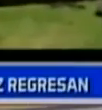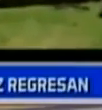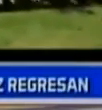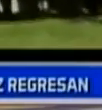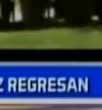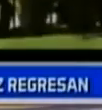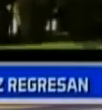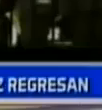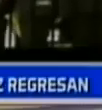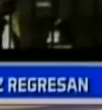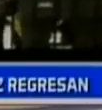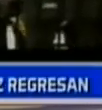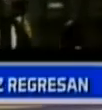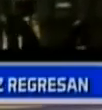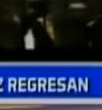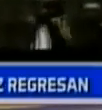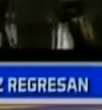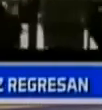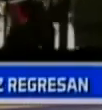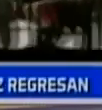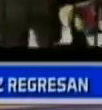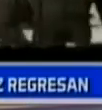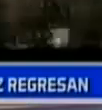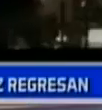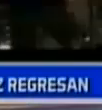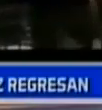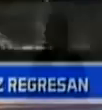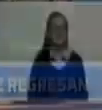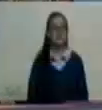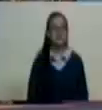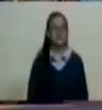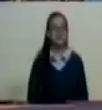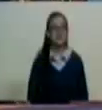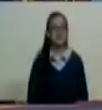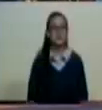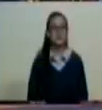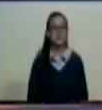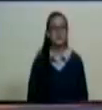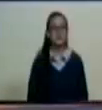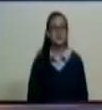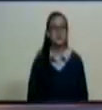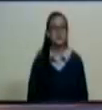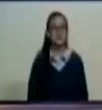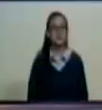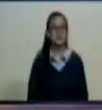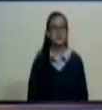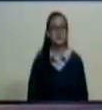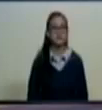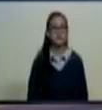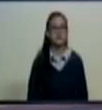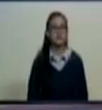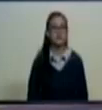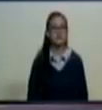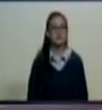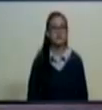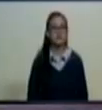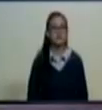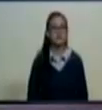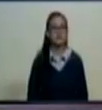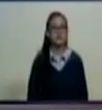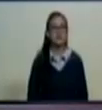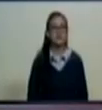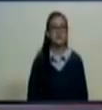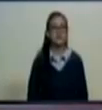Ciudadano, profesor Aristóbulo Isturiz, primer vicepresidente de la Asamblea Nacional Constituyente,